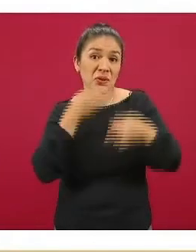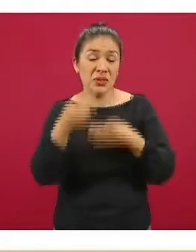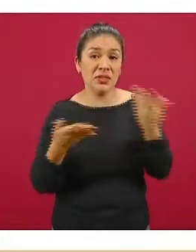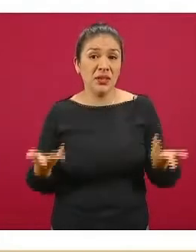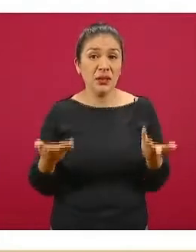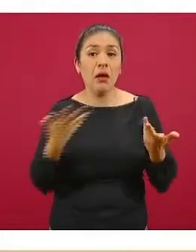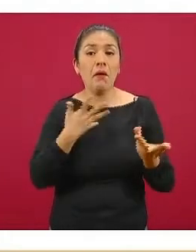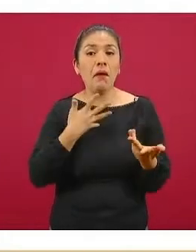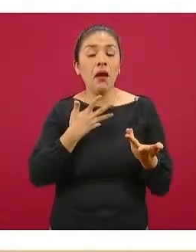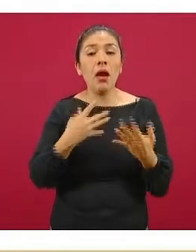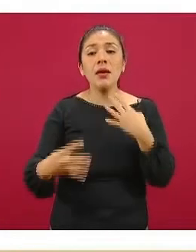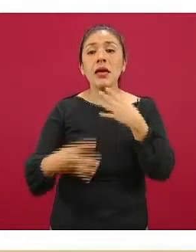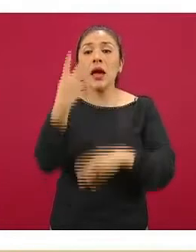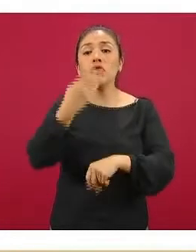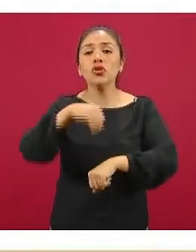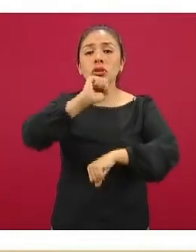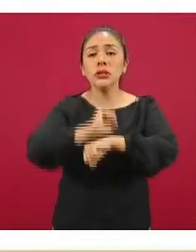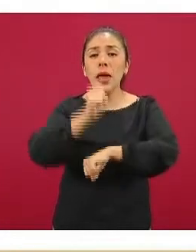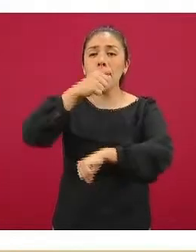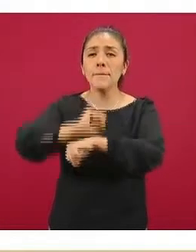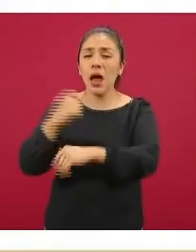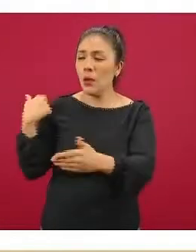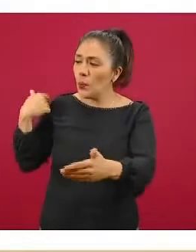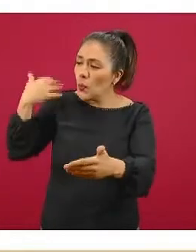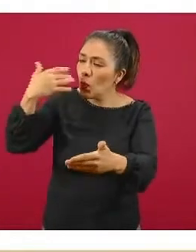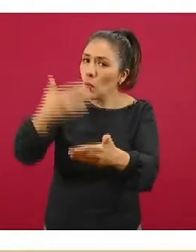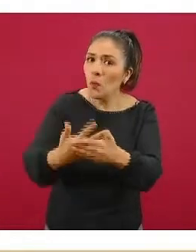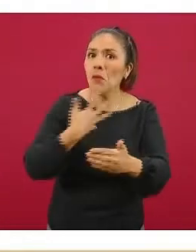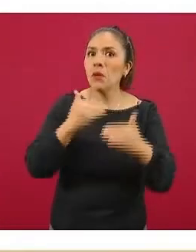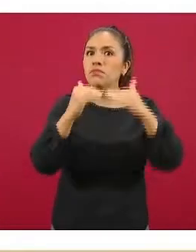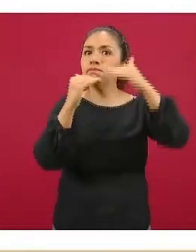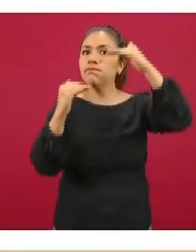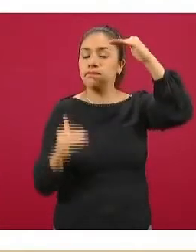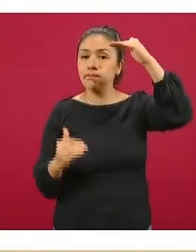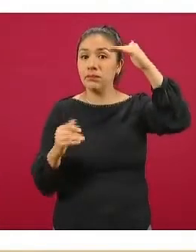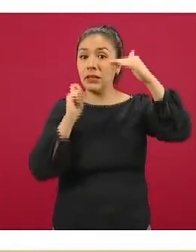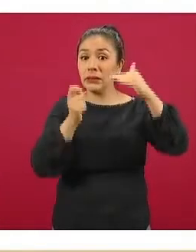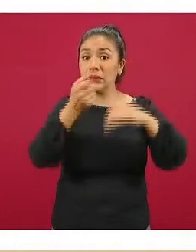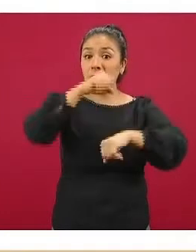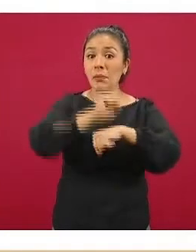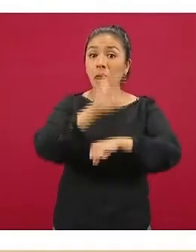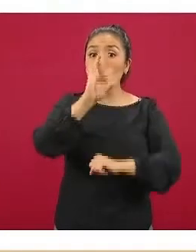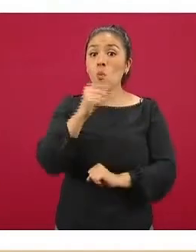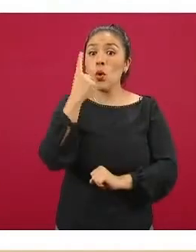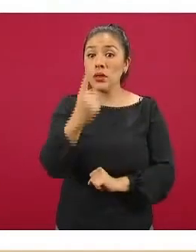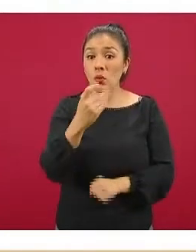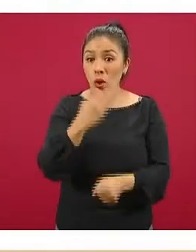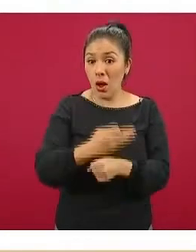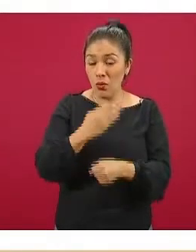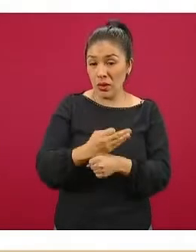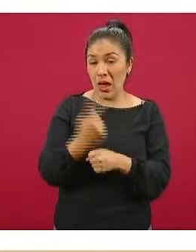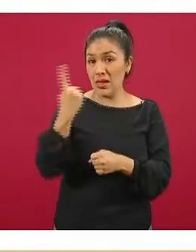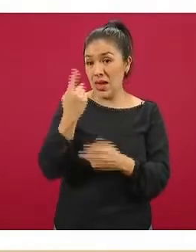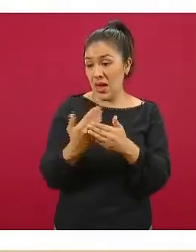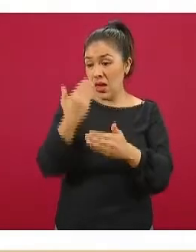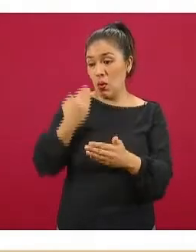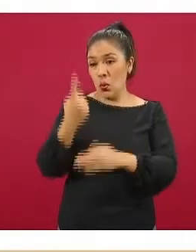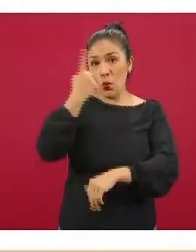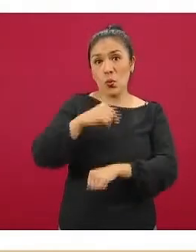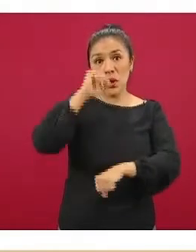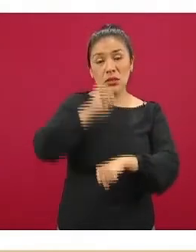de que ya son catorce semanas que hemos tenido este descenso y que para efectos de la semana cuarenta y uno, en relación a la semana anterior,